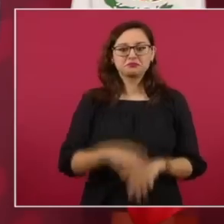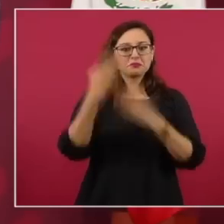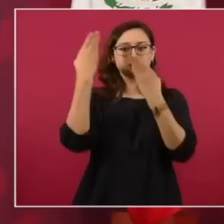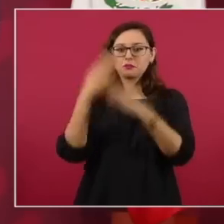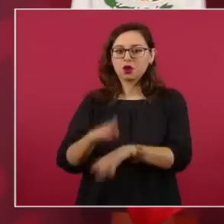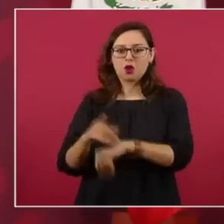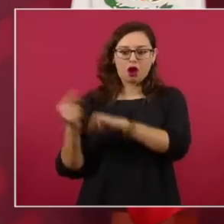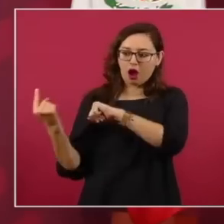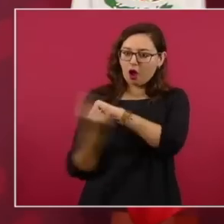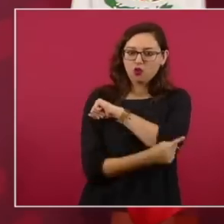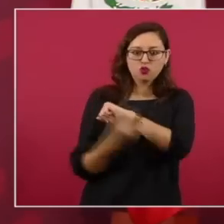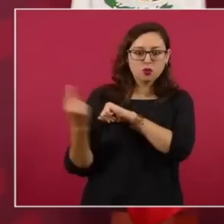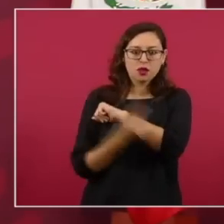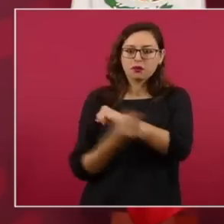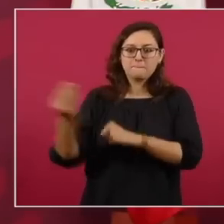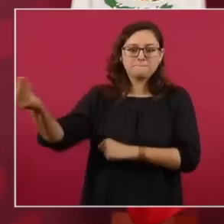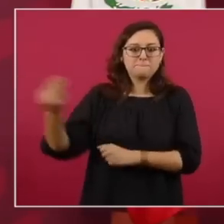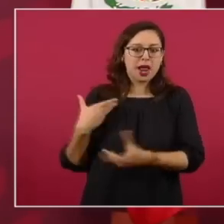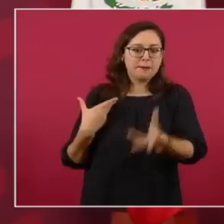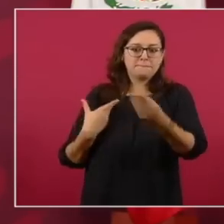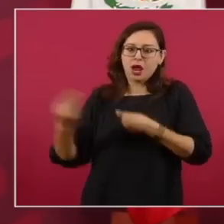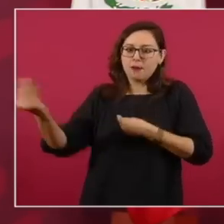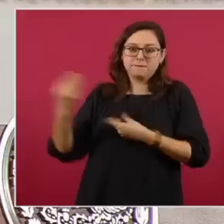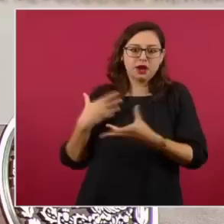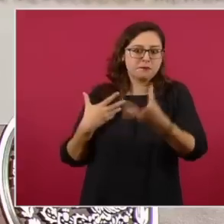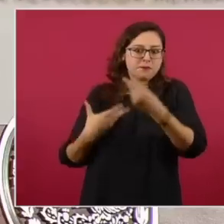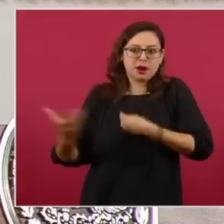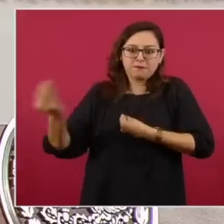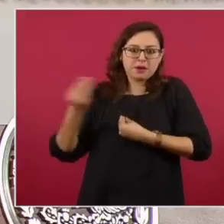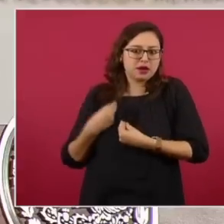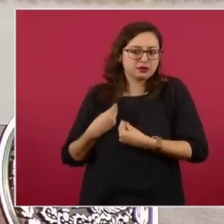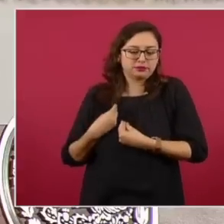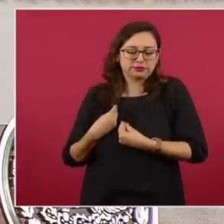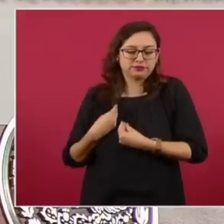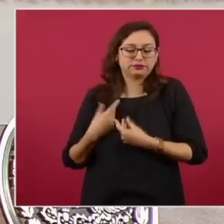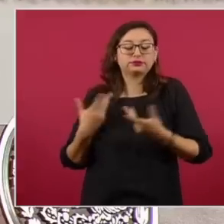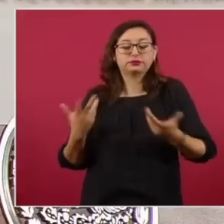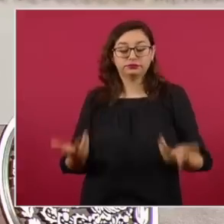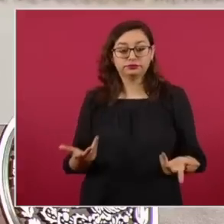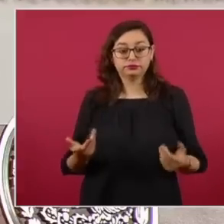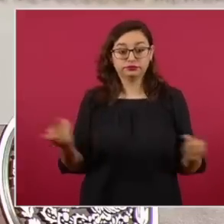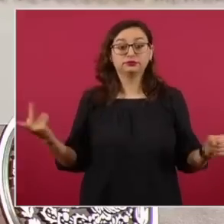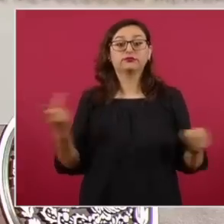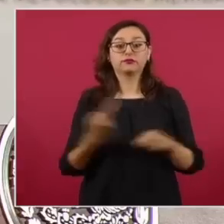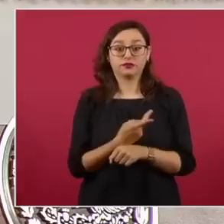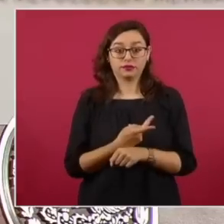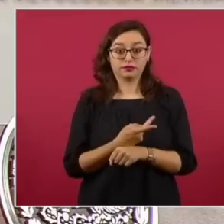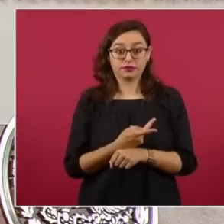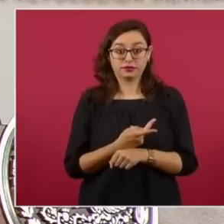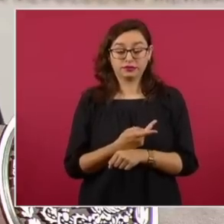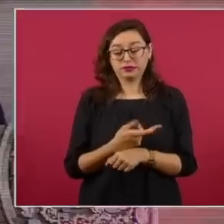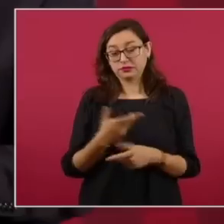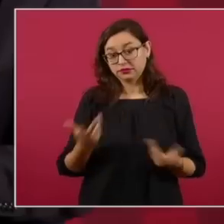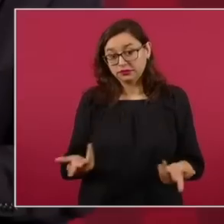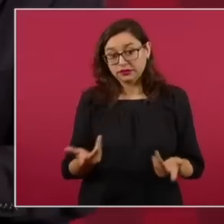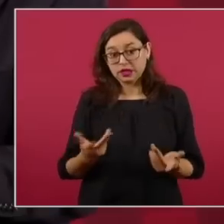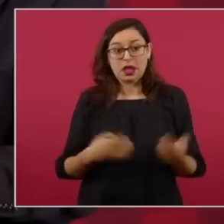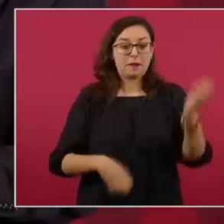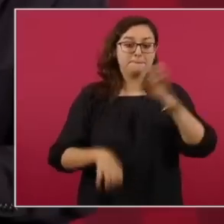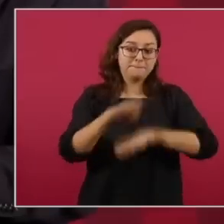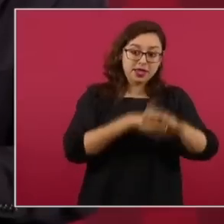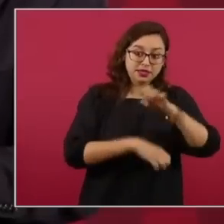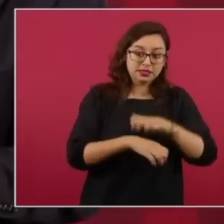personas obligadas, sean físicas o morales,